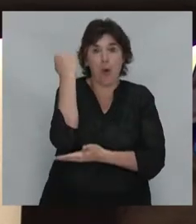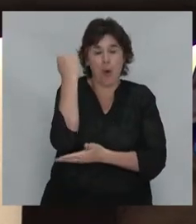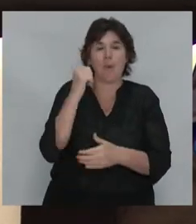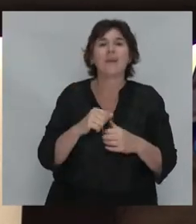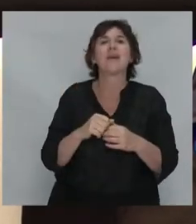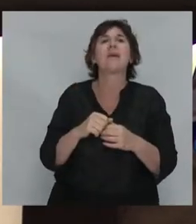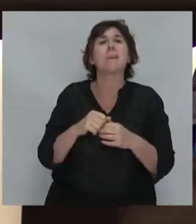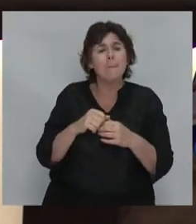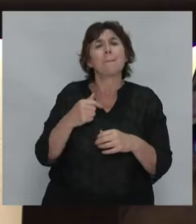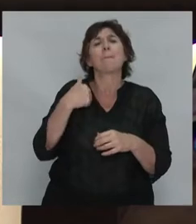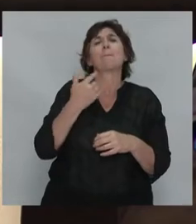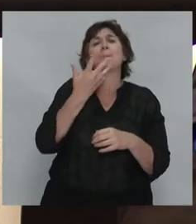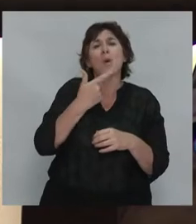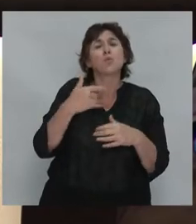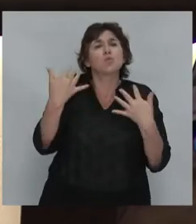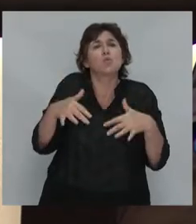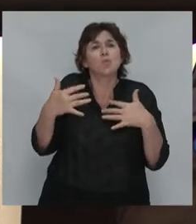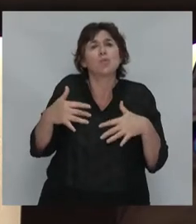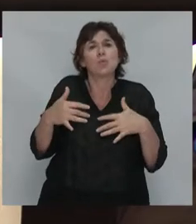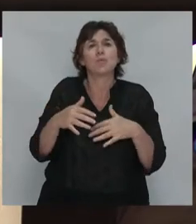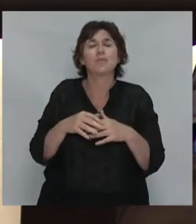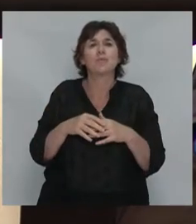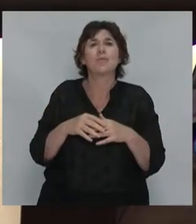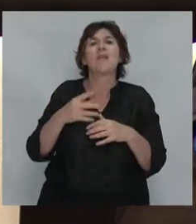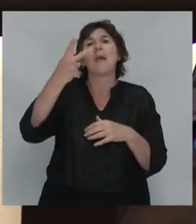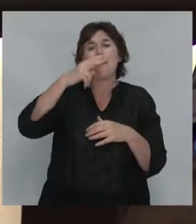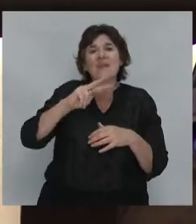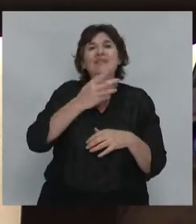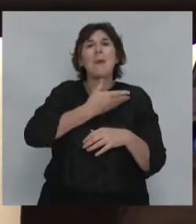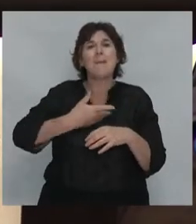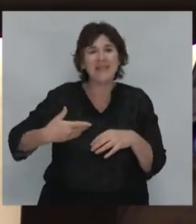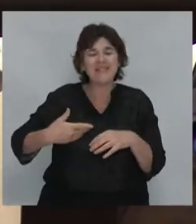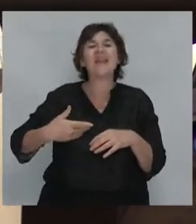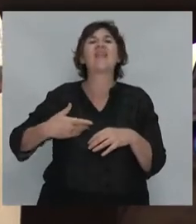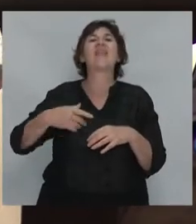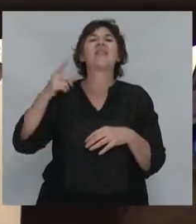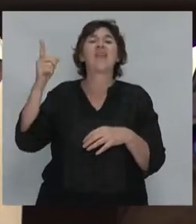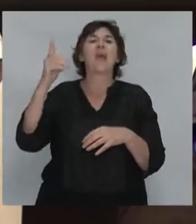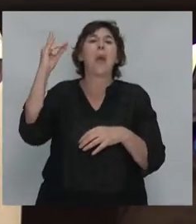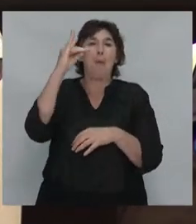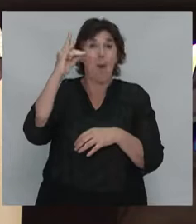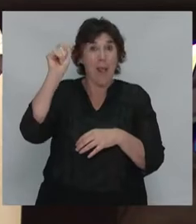Me gustó mucho la intervención del Vicepresidente de la República Bolivia,